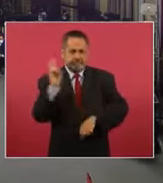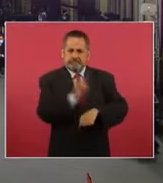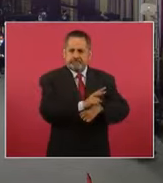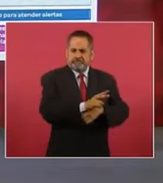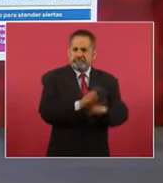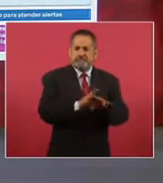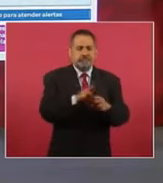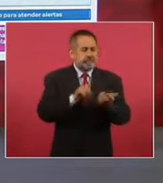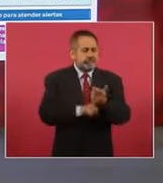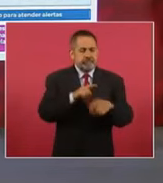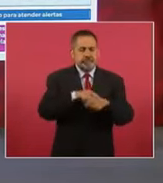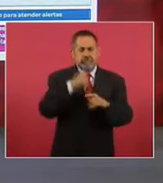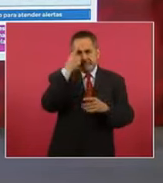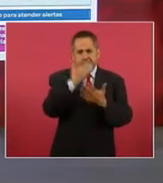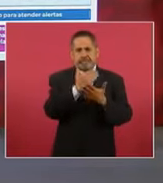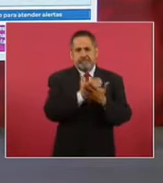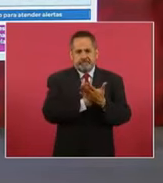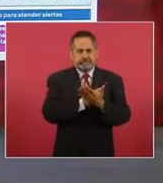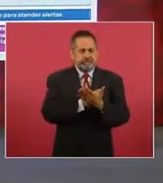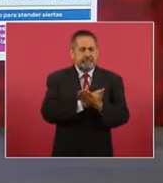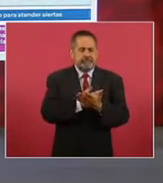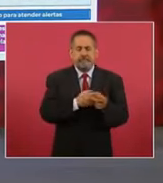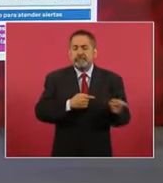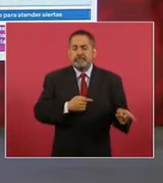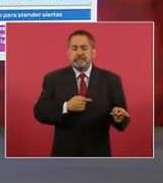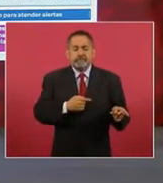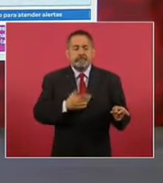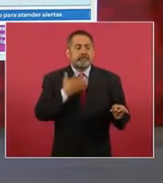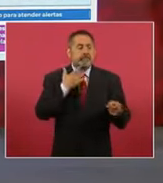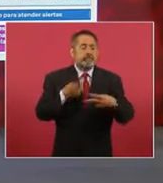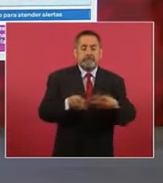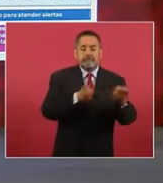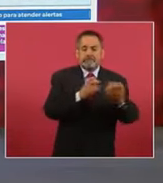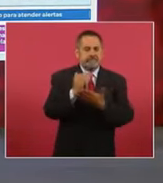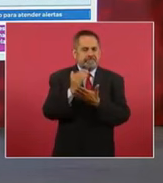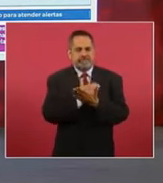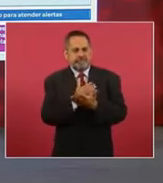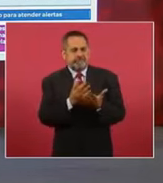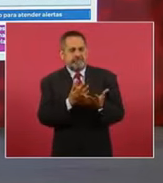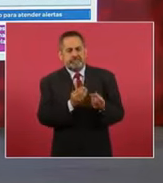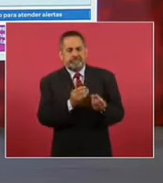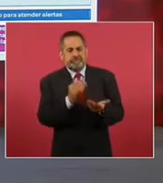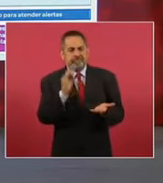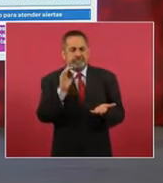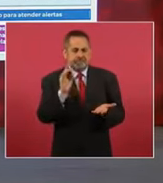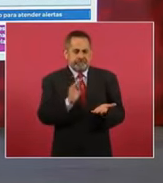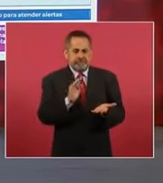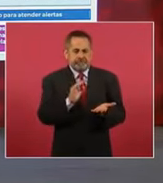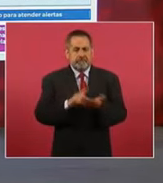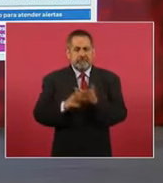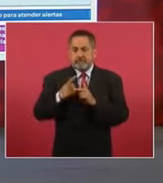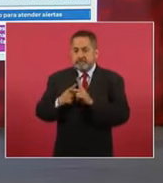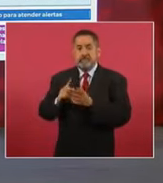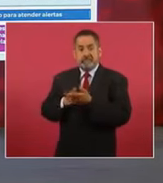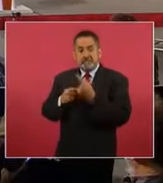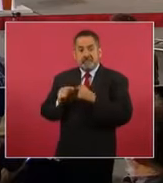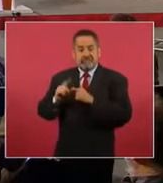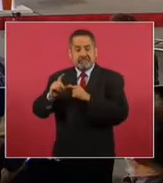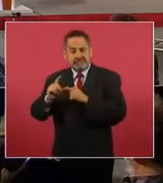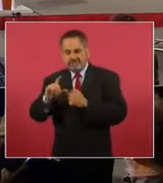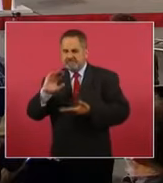estrategia y poder lograr el objetivo de reducir nuevamente este robo que empezó a crecer.